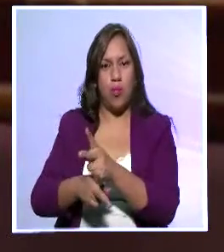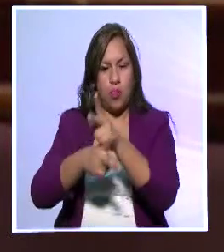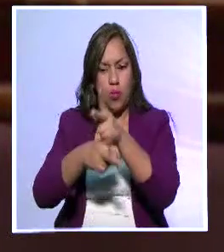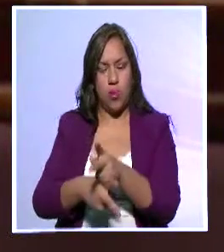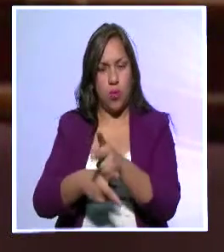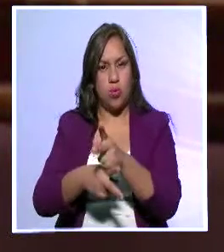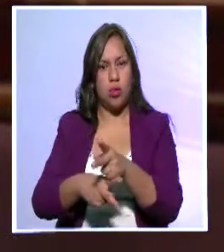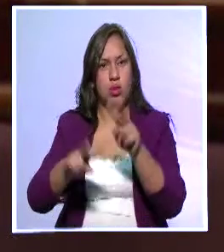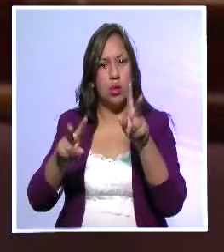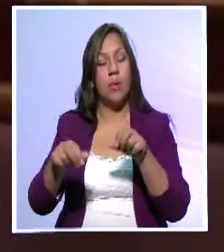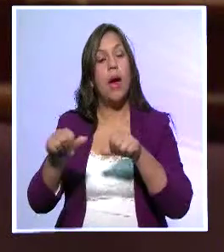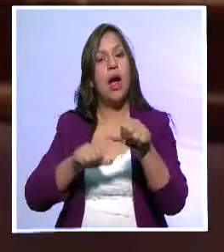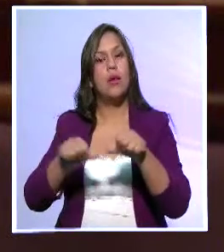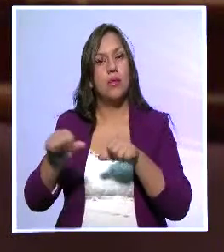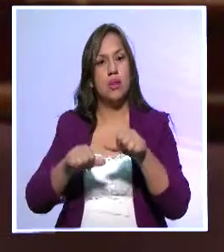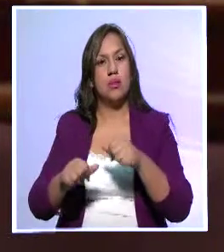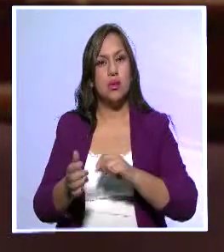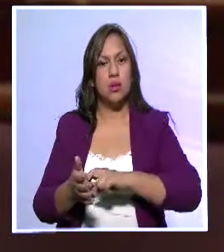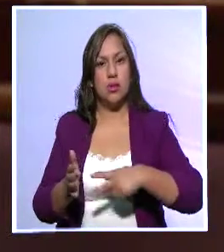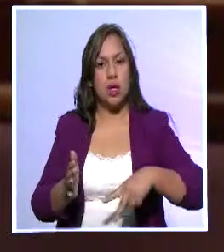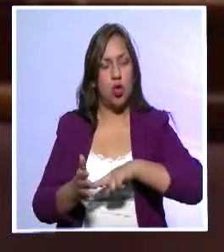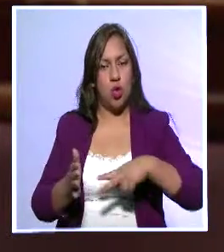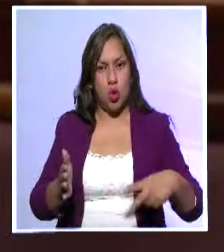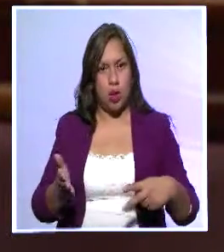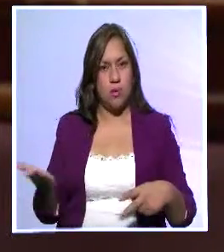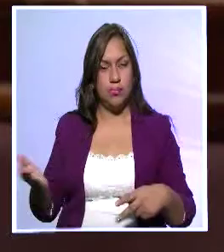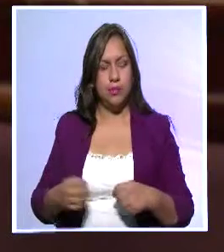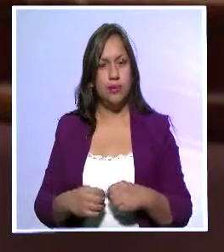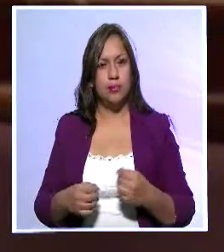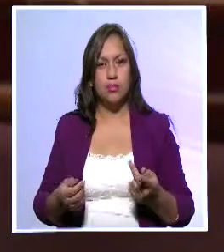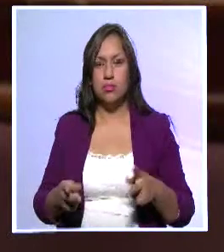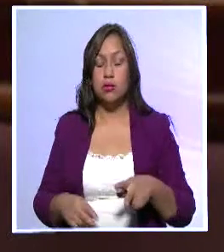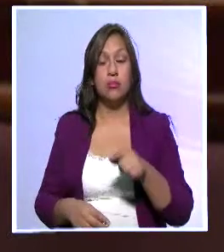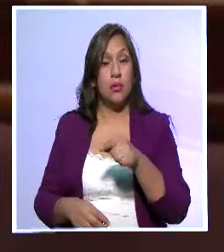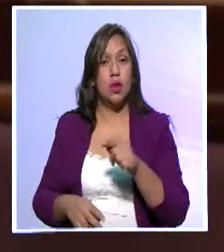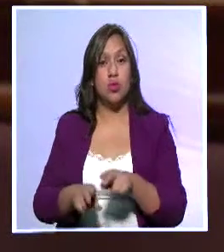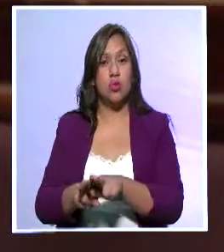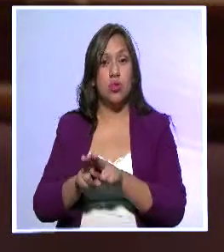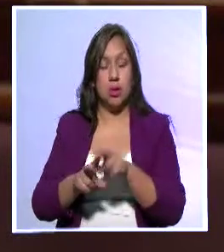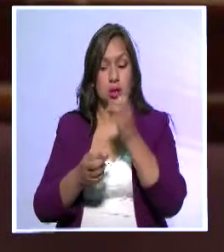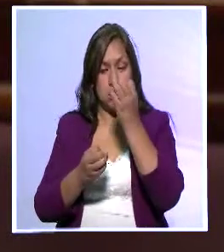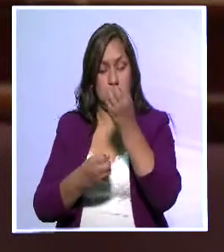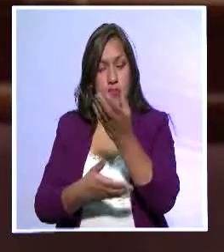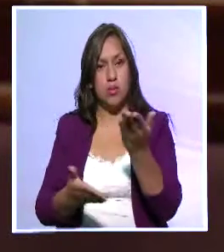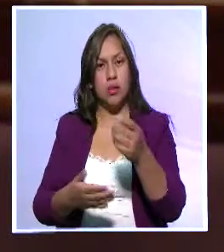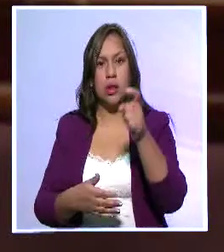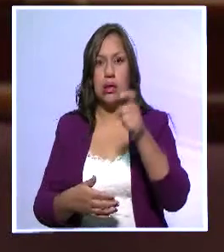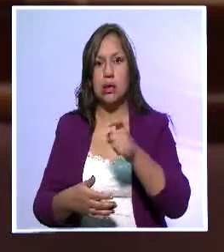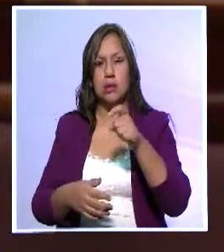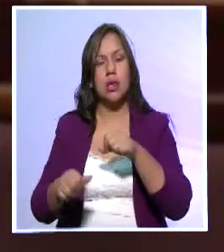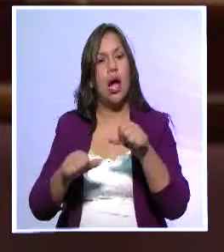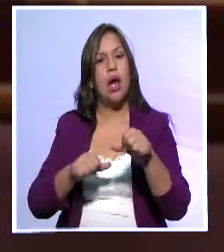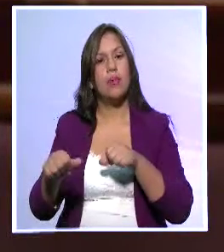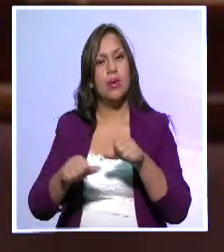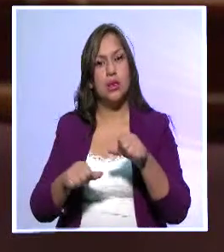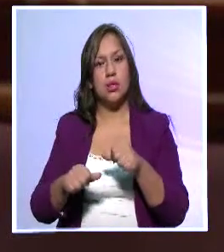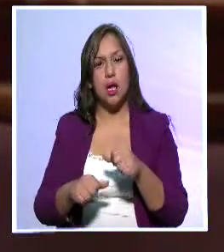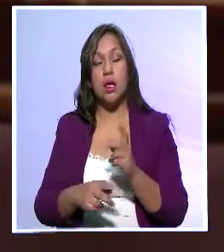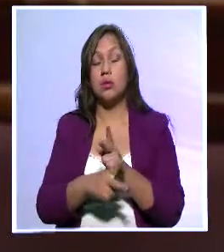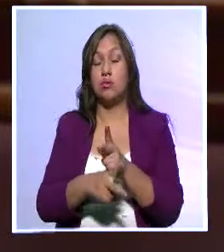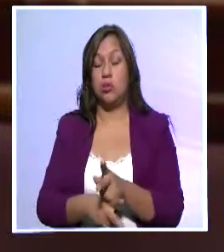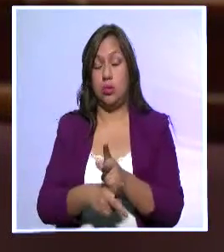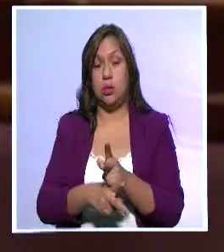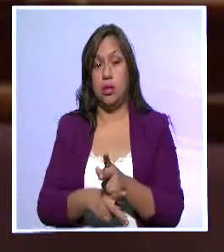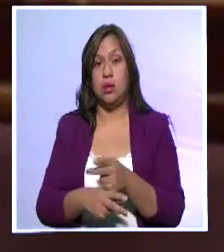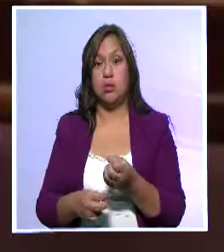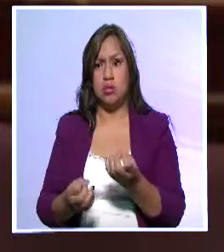ámbitos de carácter administrativo y tecnológico. Los archivos son unidades de información que tienen que ser administradas y por eso hay